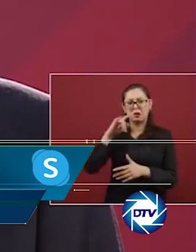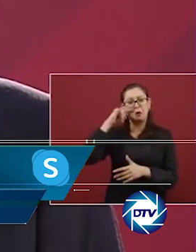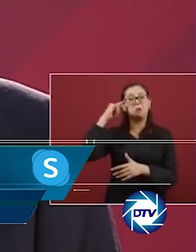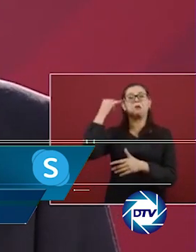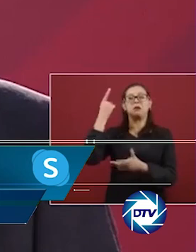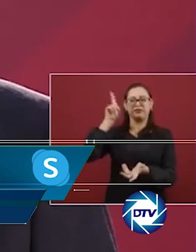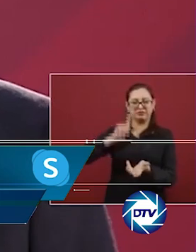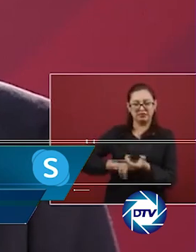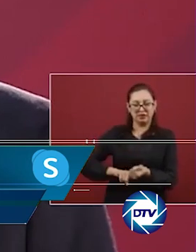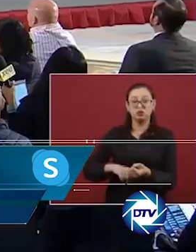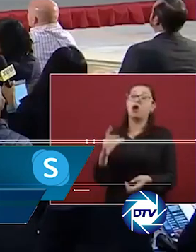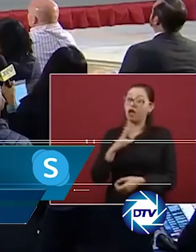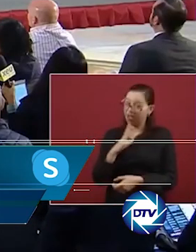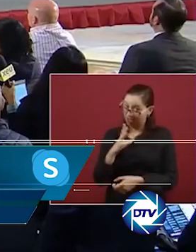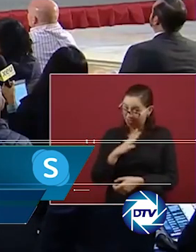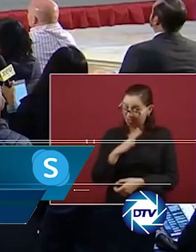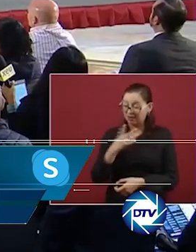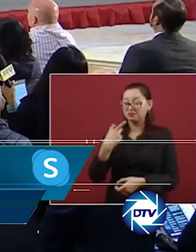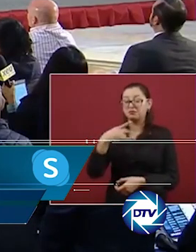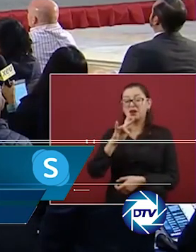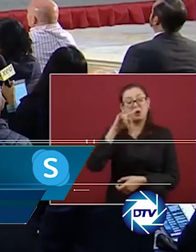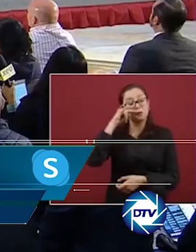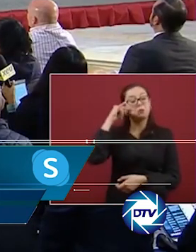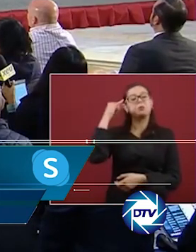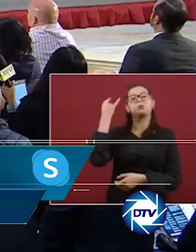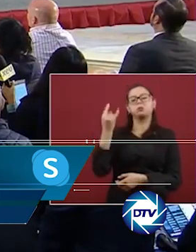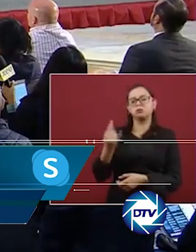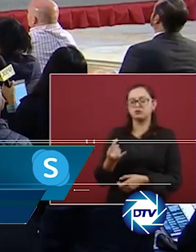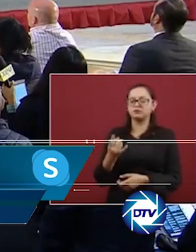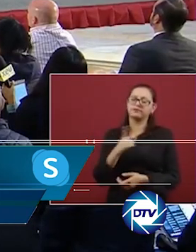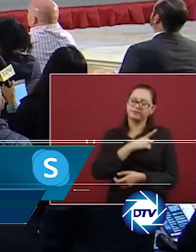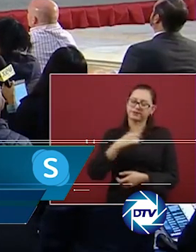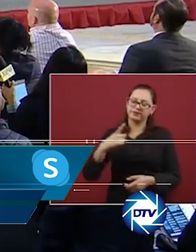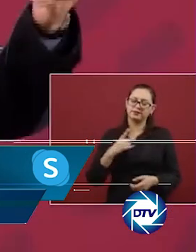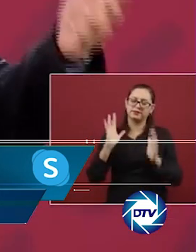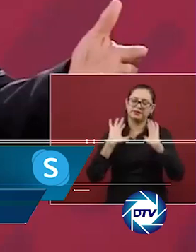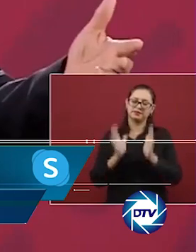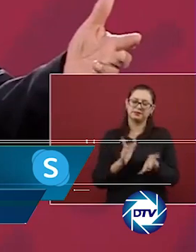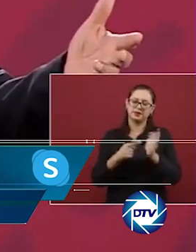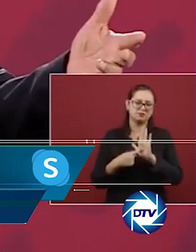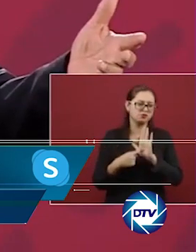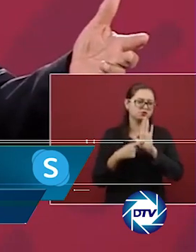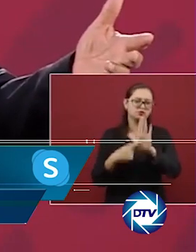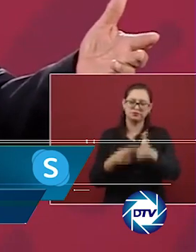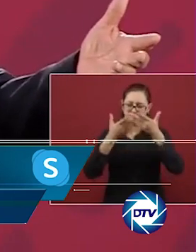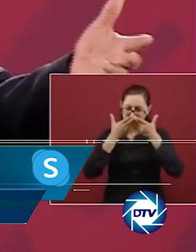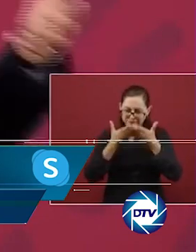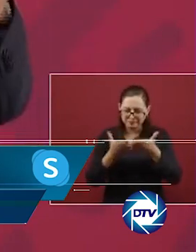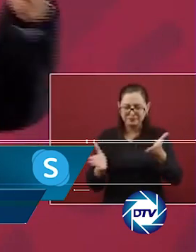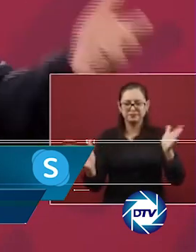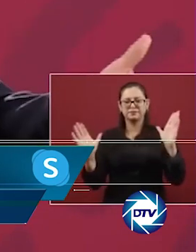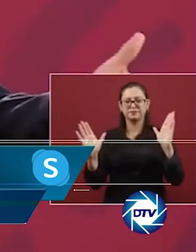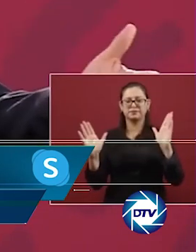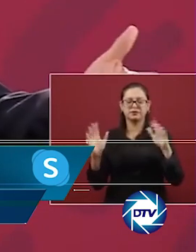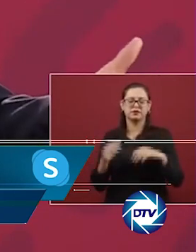grandes masacres el que miles de mexicanos se han visto obligados a abandonar sus lugares de residencia, que